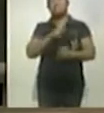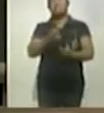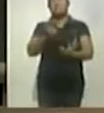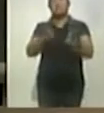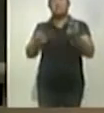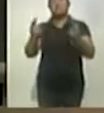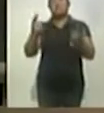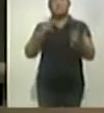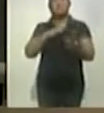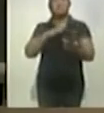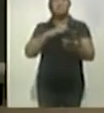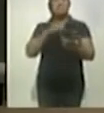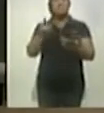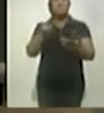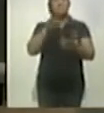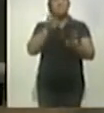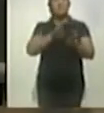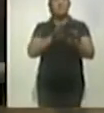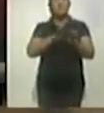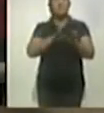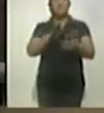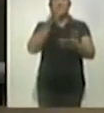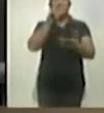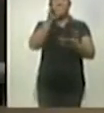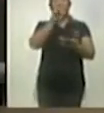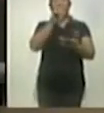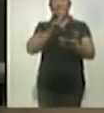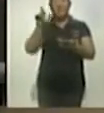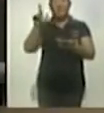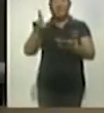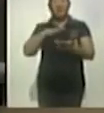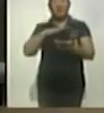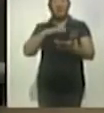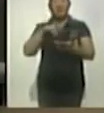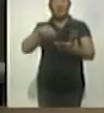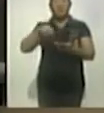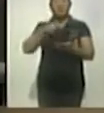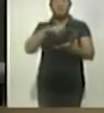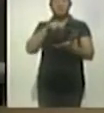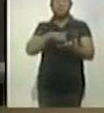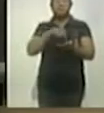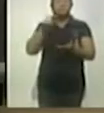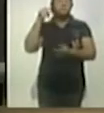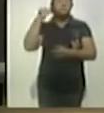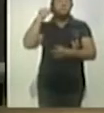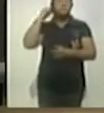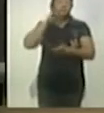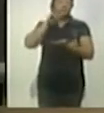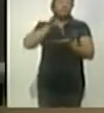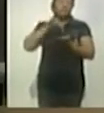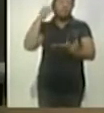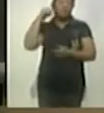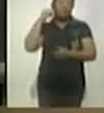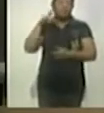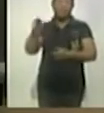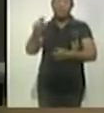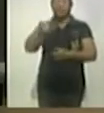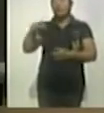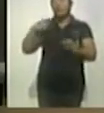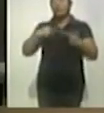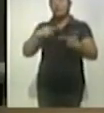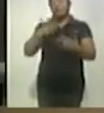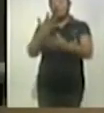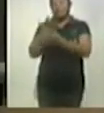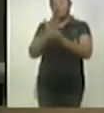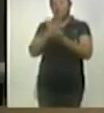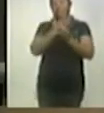bardas y fachadas tras el sismo con epicentro en Oaxaca. Desde el centro de mando del C5, cada uno de los secretarios está reportando la situación en sus áreas.